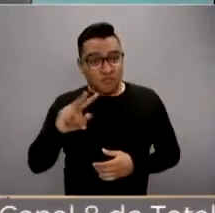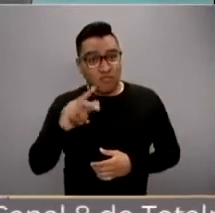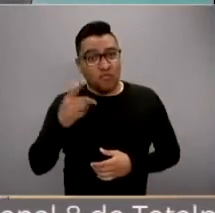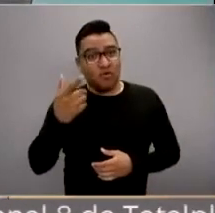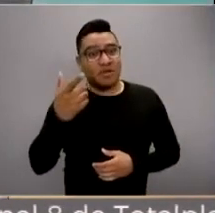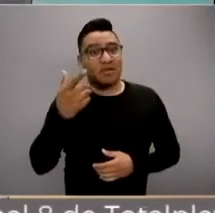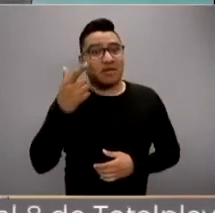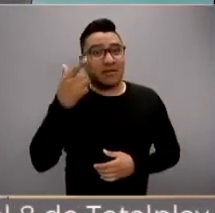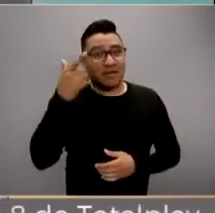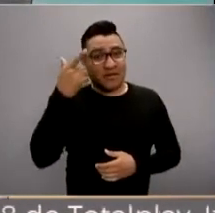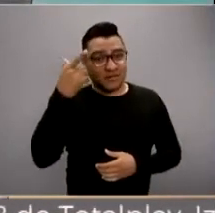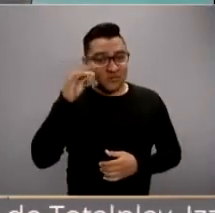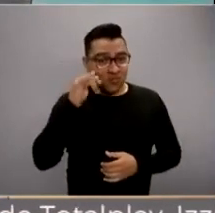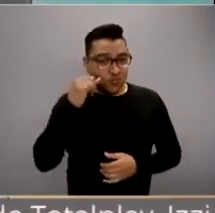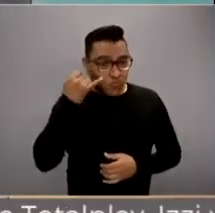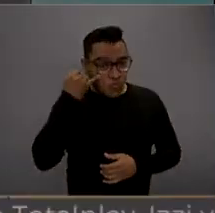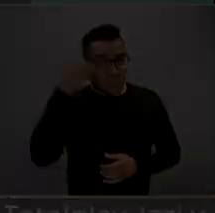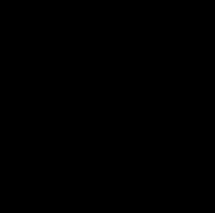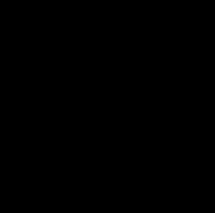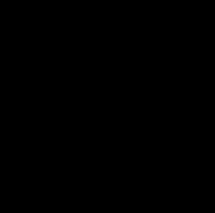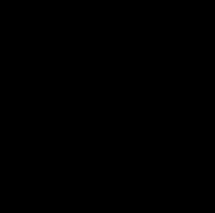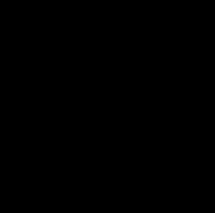por su talento puesto en este programa.